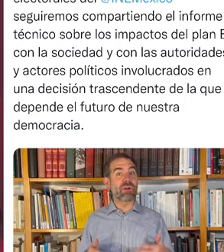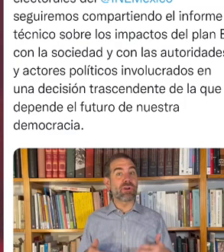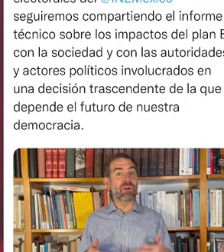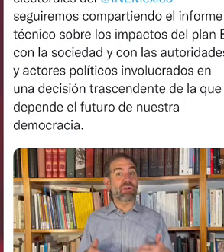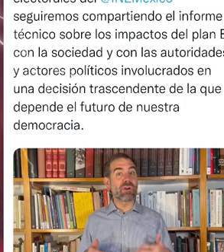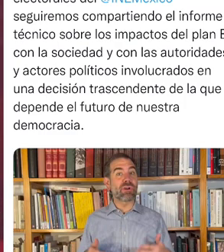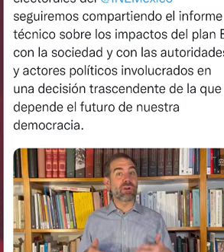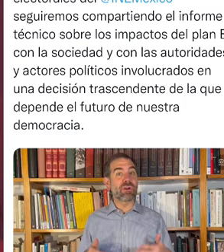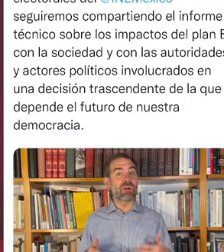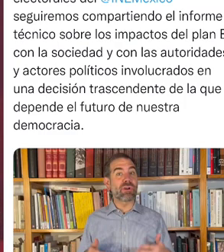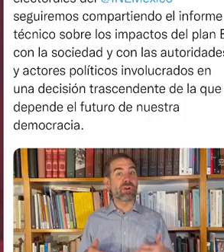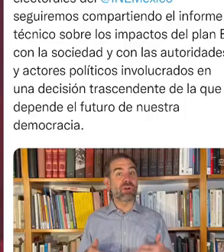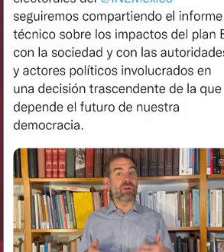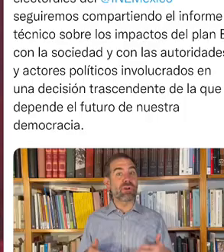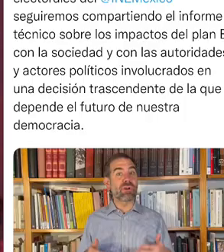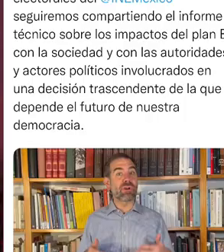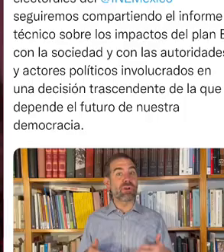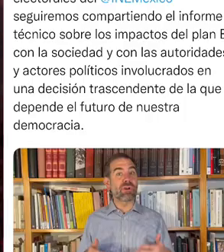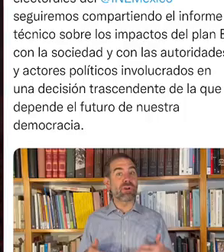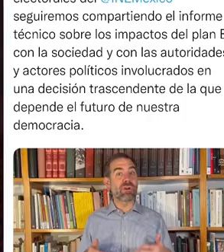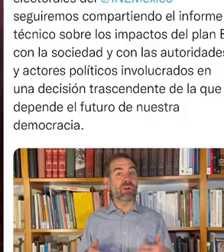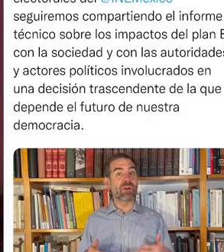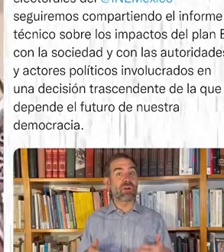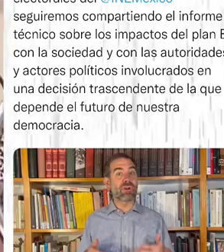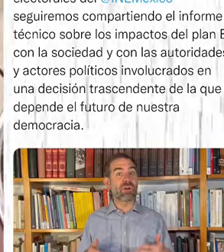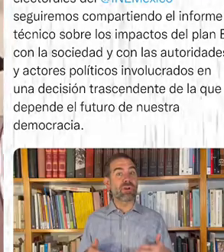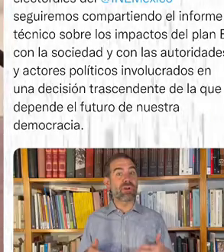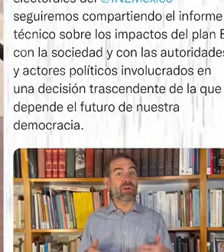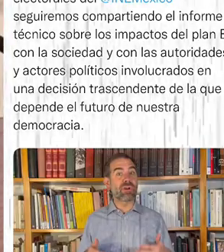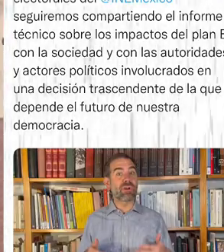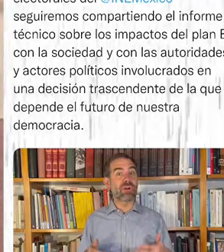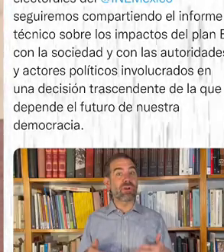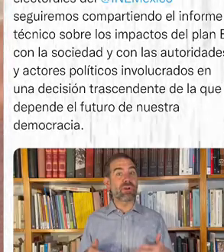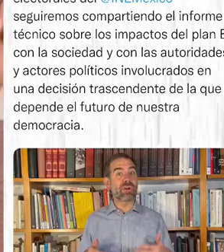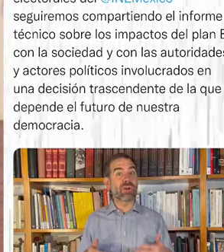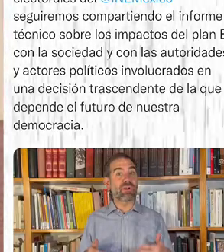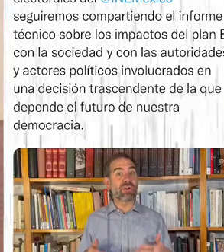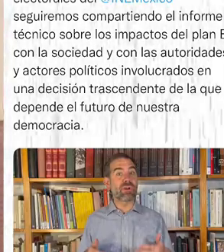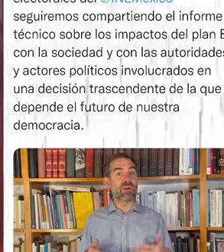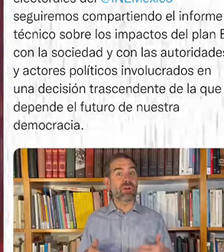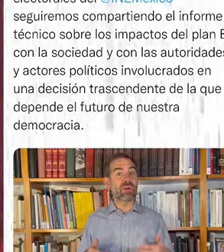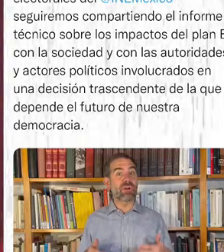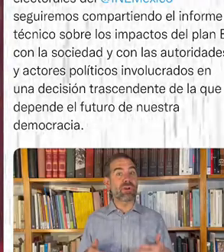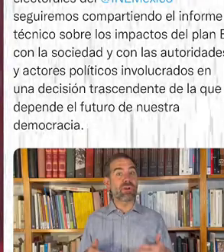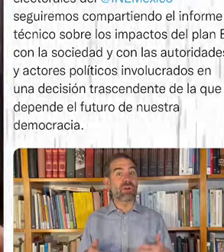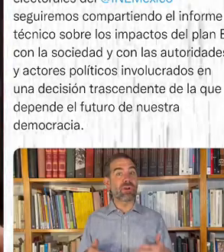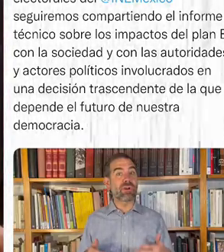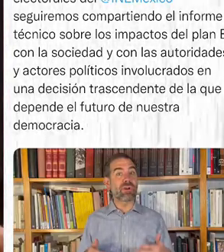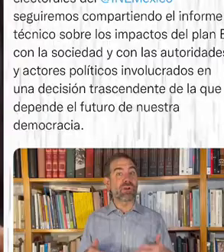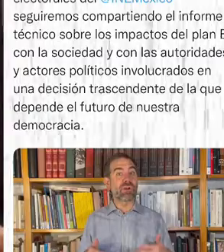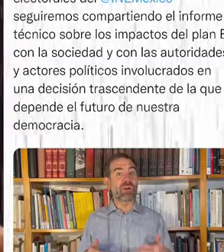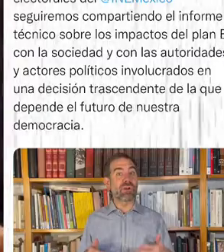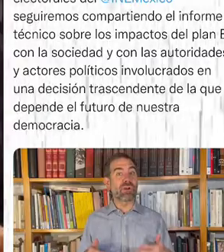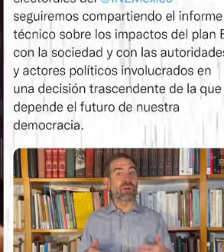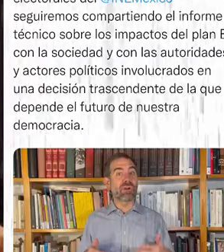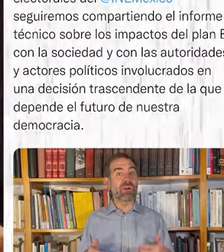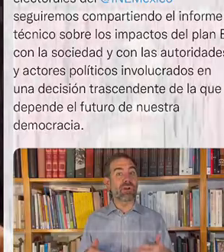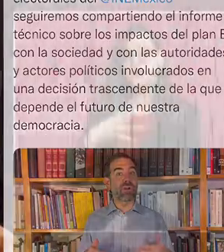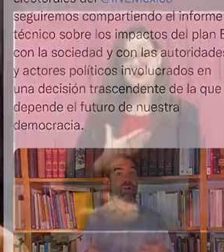un farsante. No es, por cierto, el más malo de todo ese grupo. Hay otros peores. Él